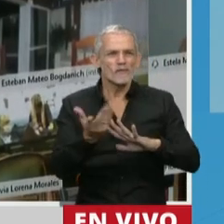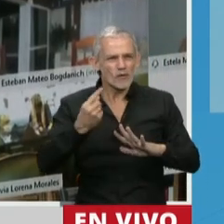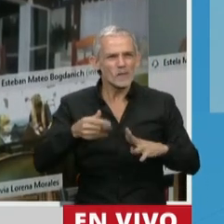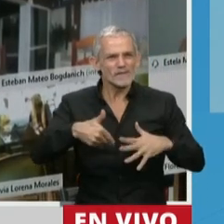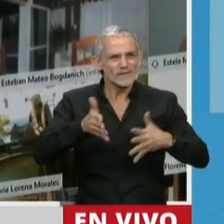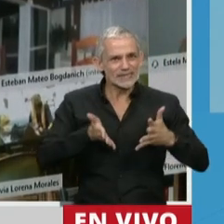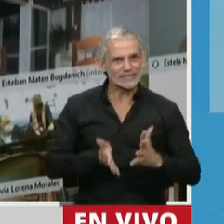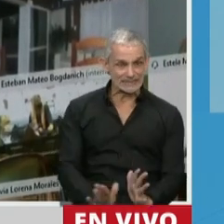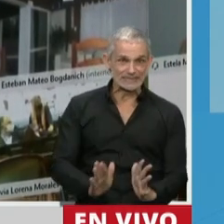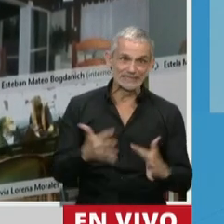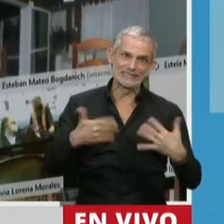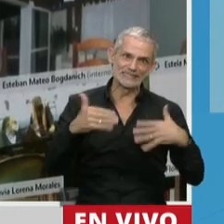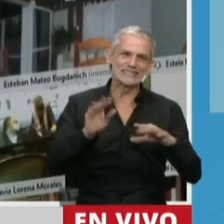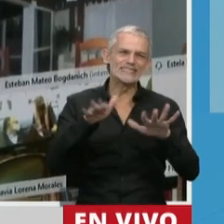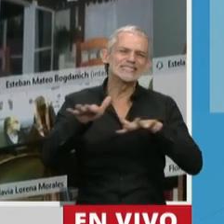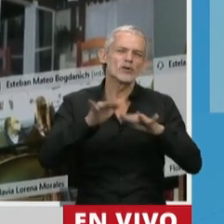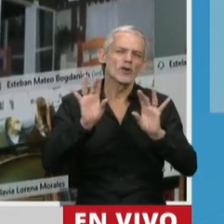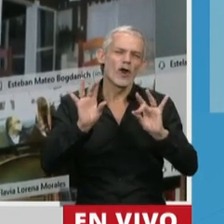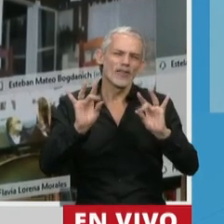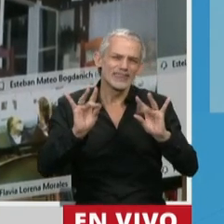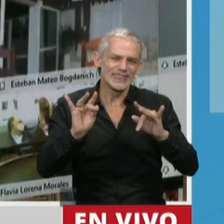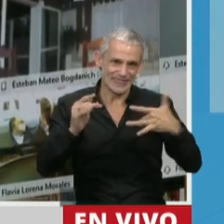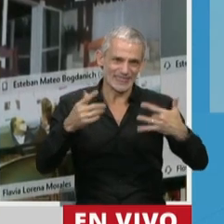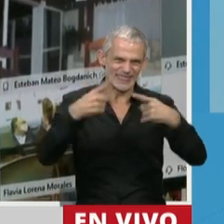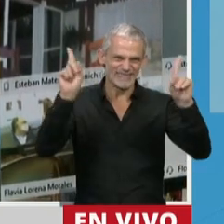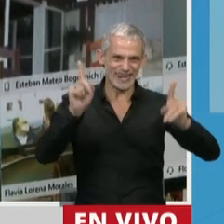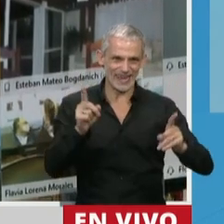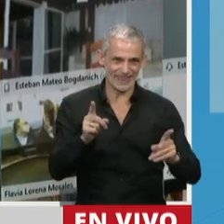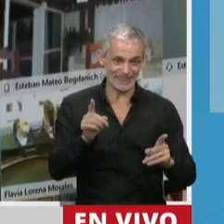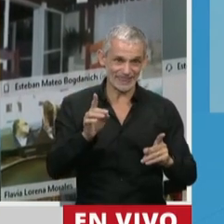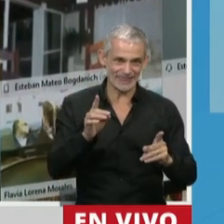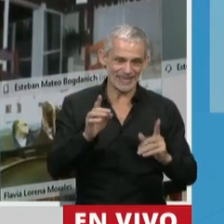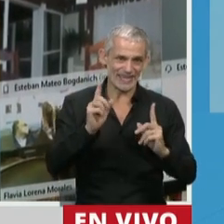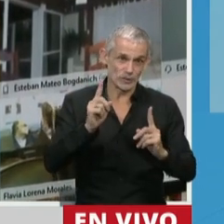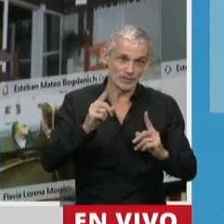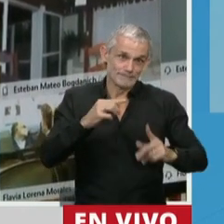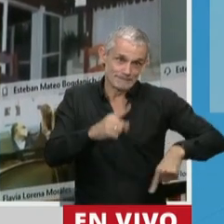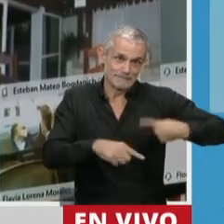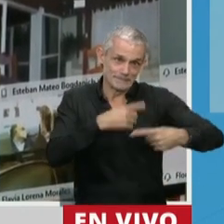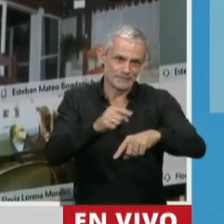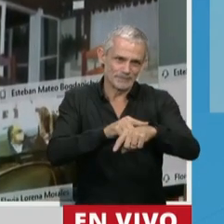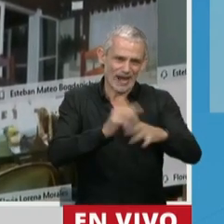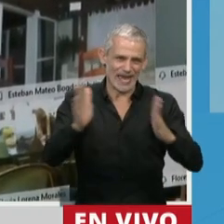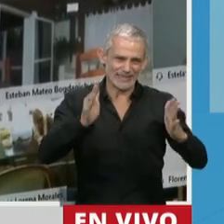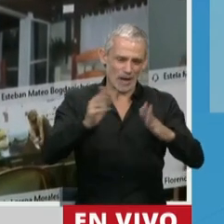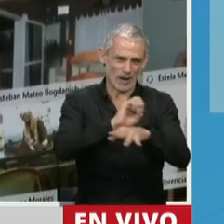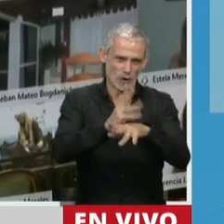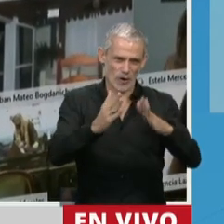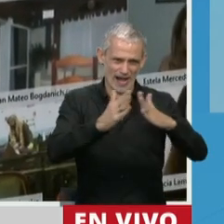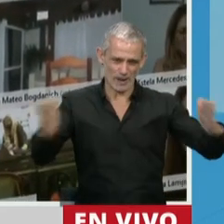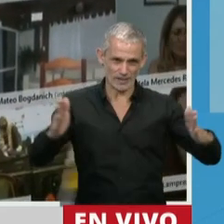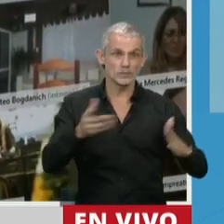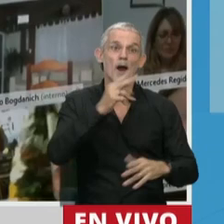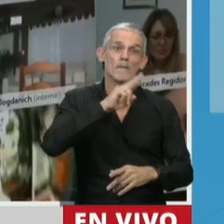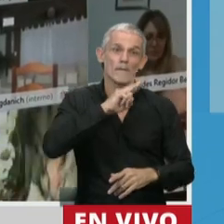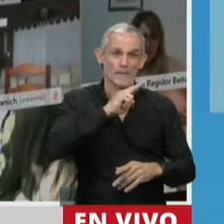también se van de algún modo desenvolviendo en relación a lo que significa esta etapa. Entonces, también para